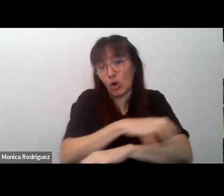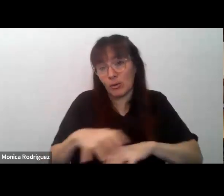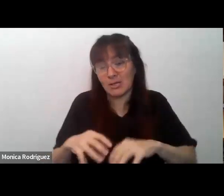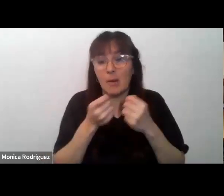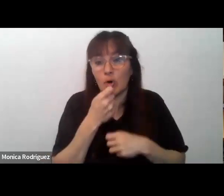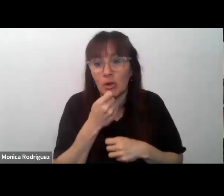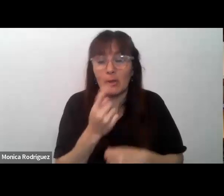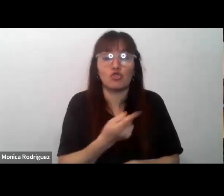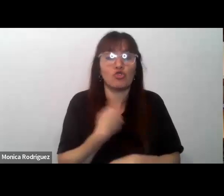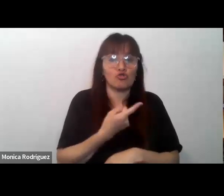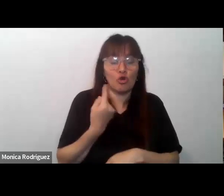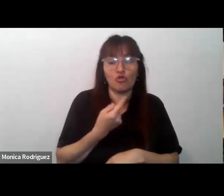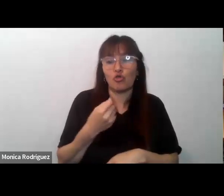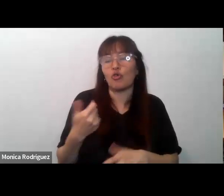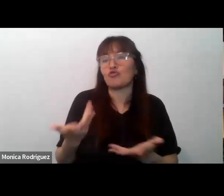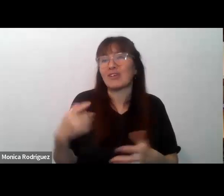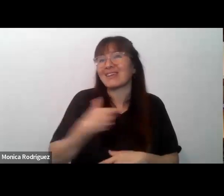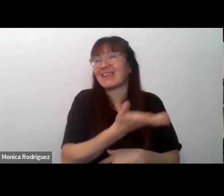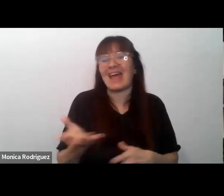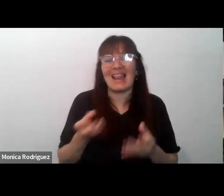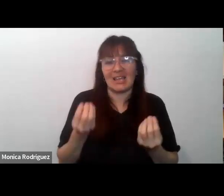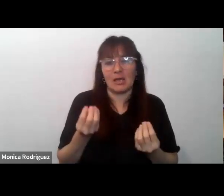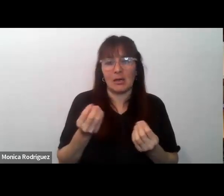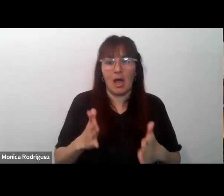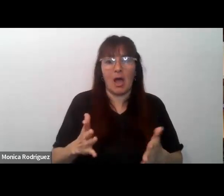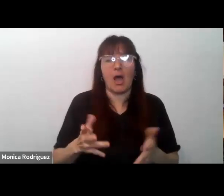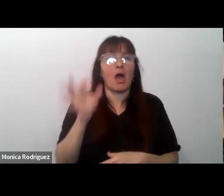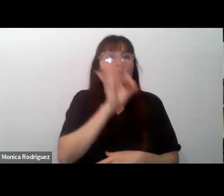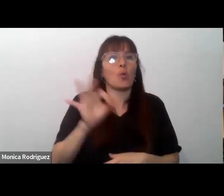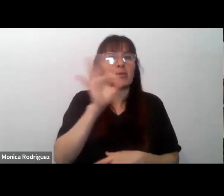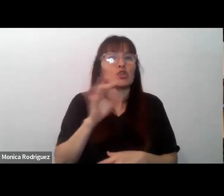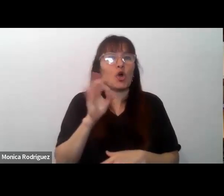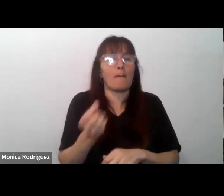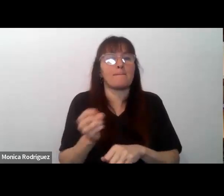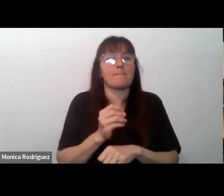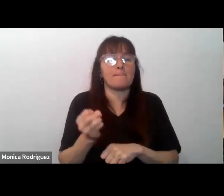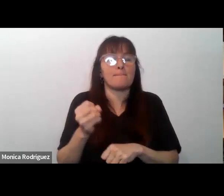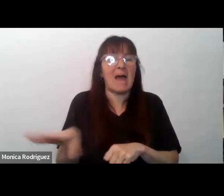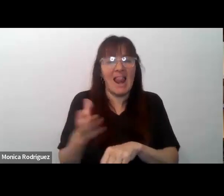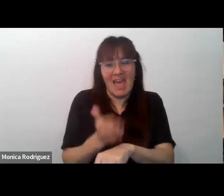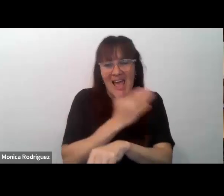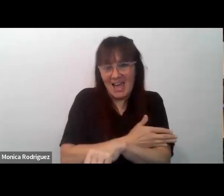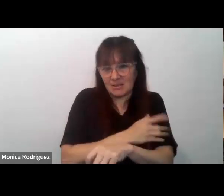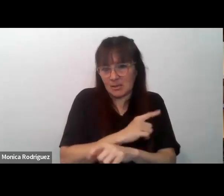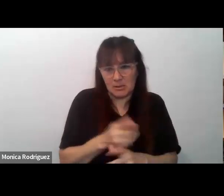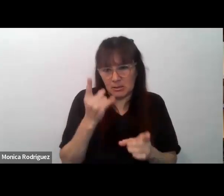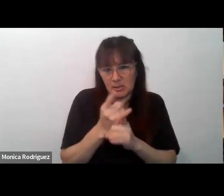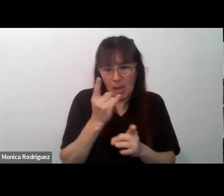por lo general nos quedamos con nuestros prejuicios nosotros no nos cuestionamos